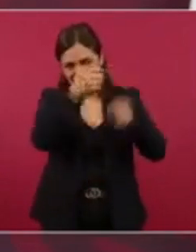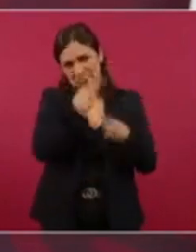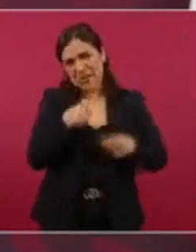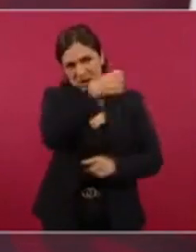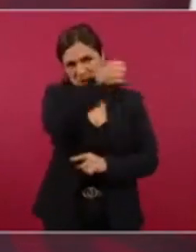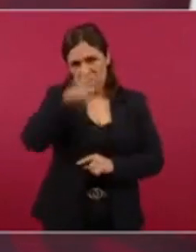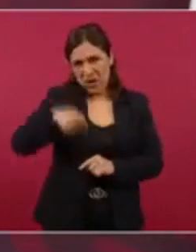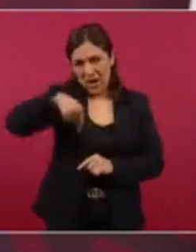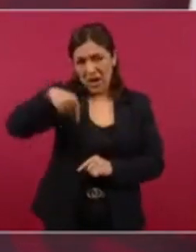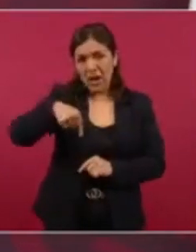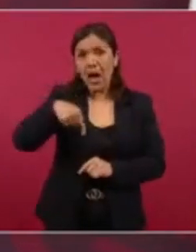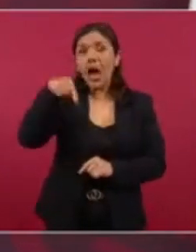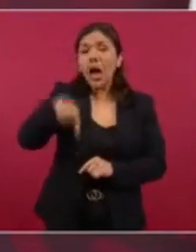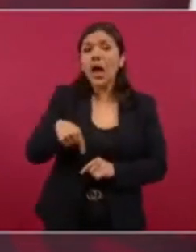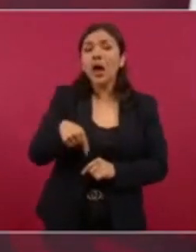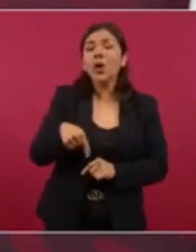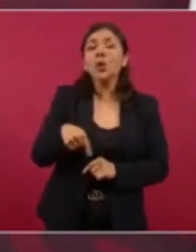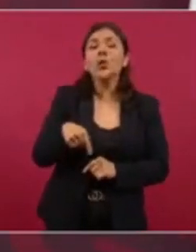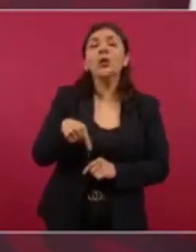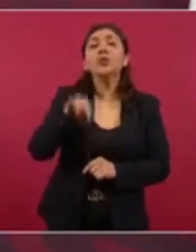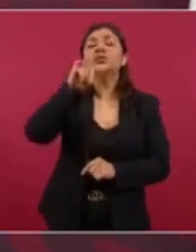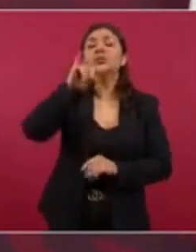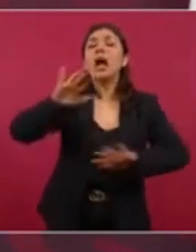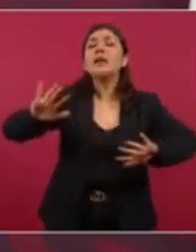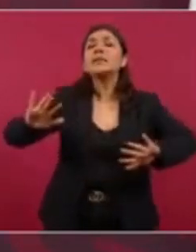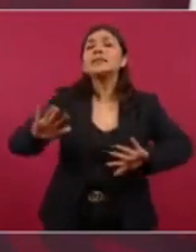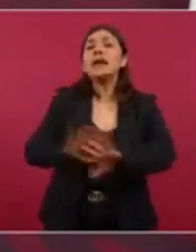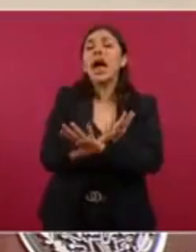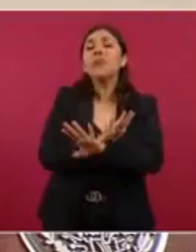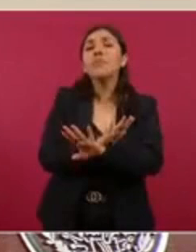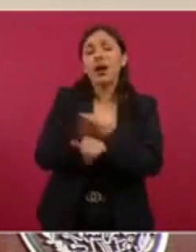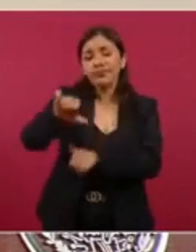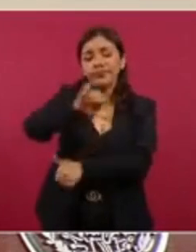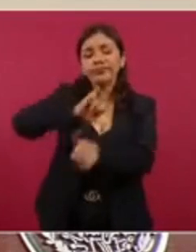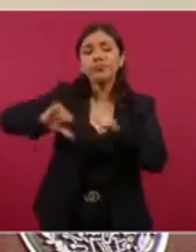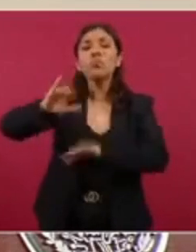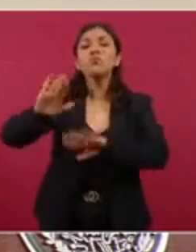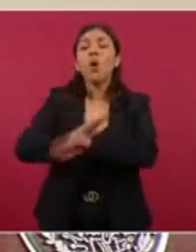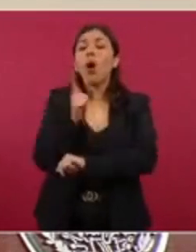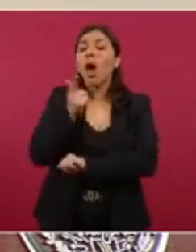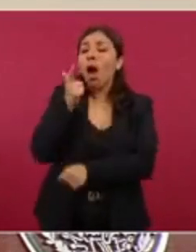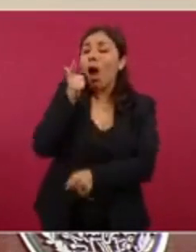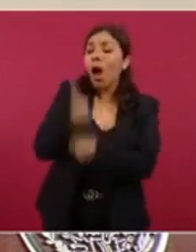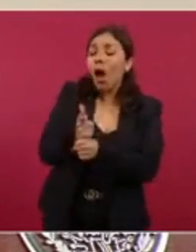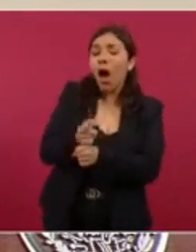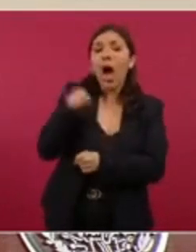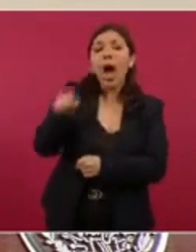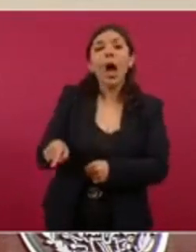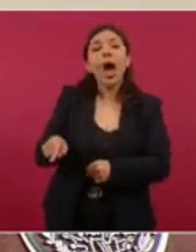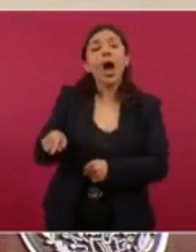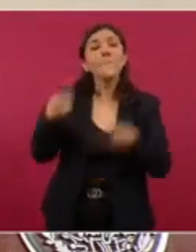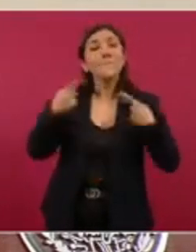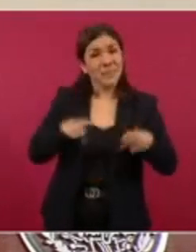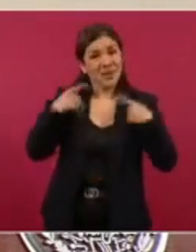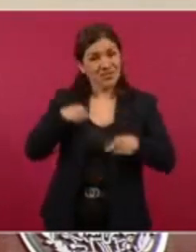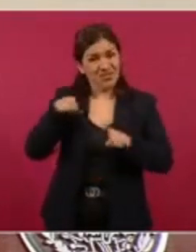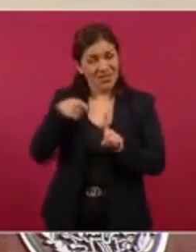sólo lo destituyeron, porque le encontraron vínculos